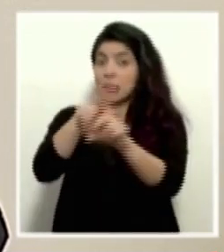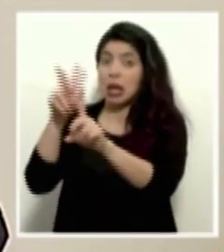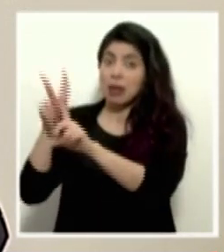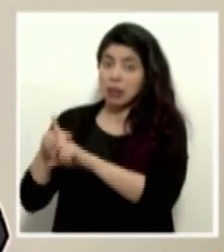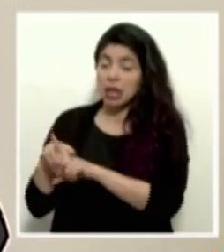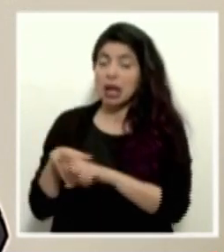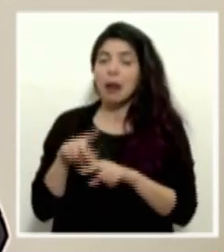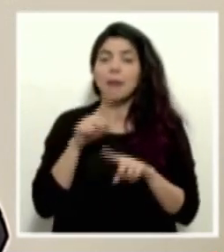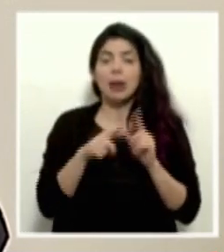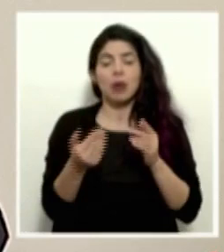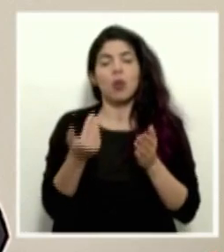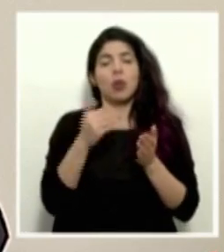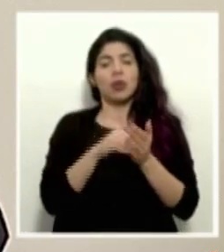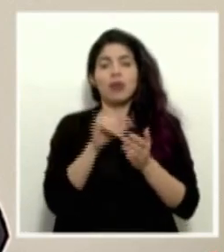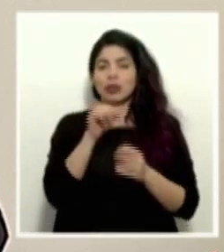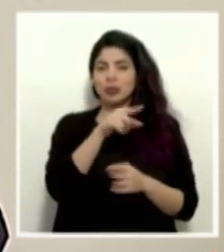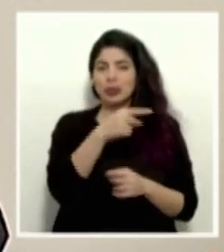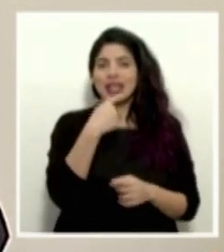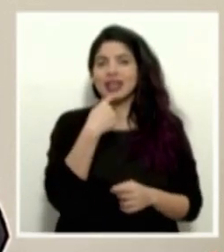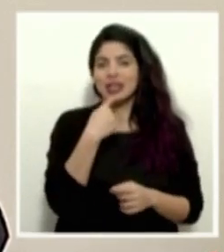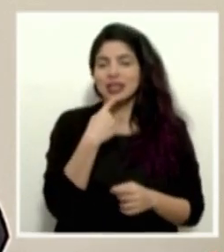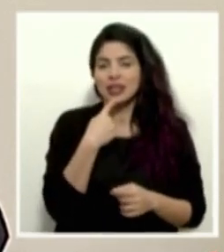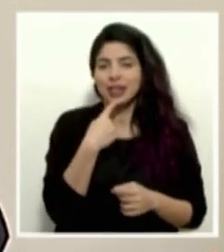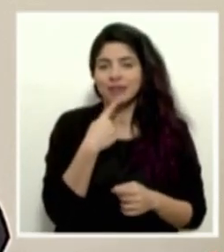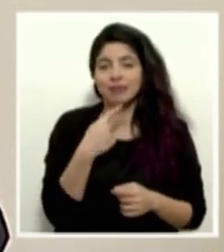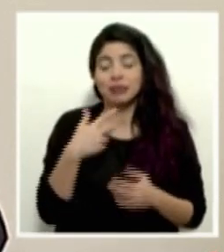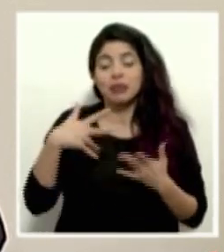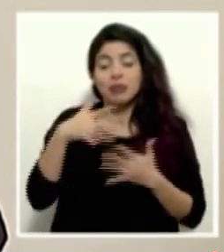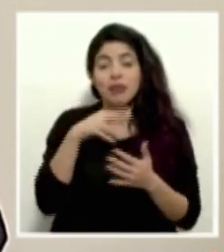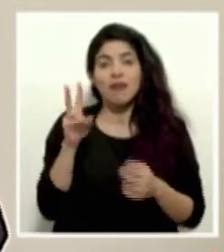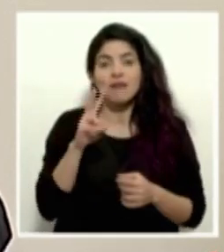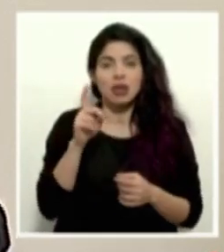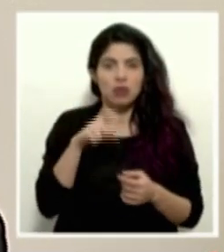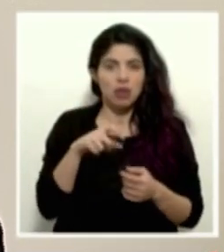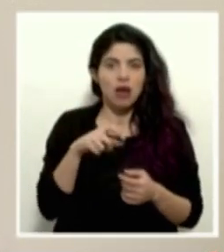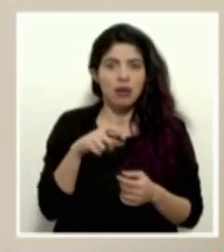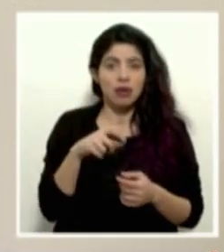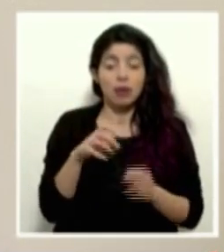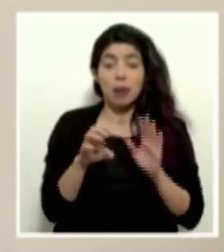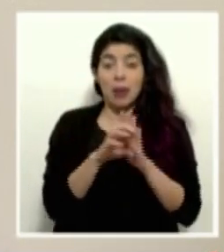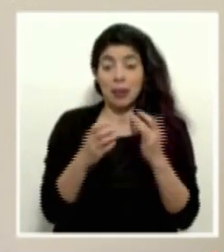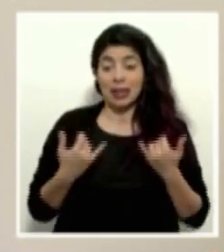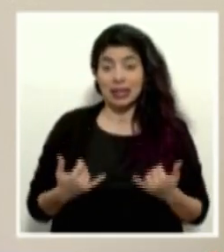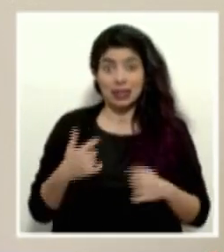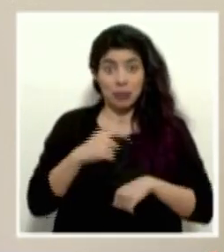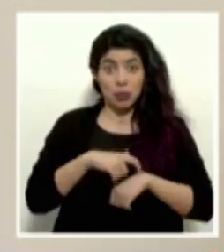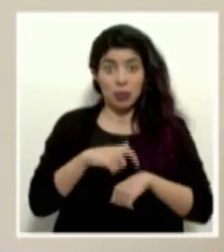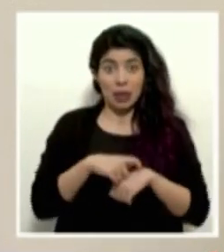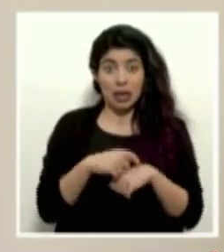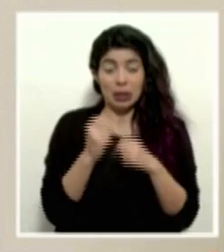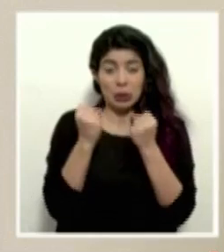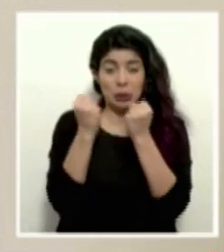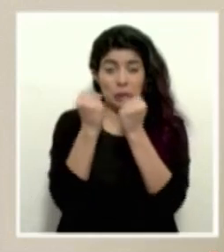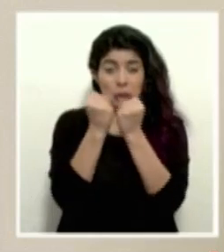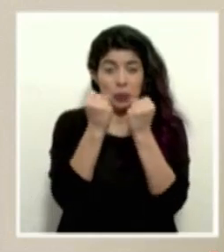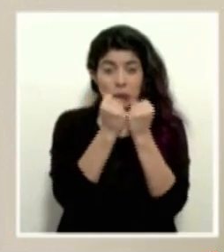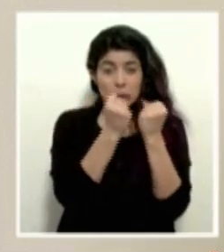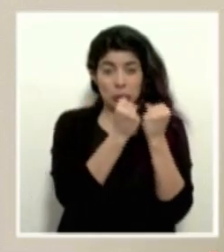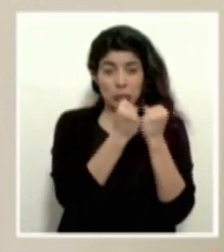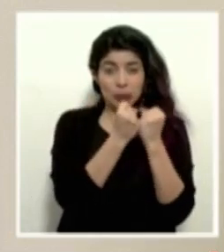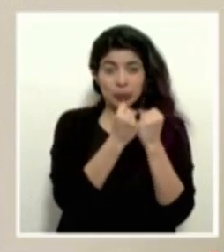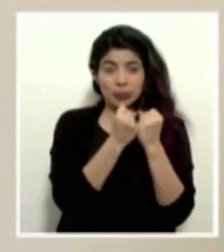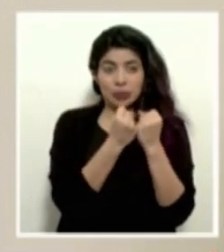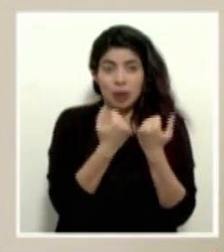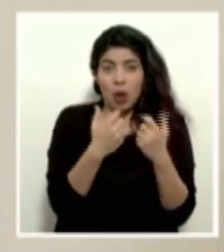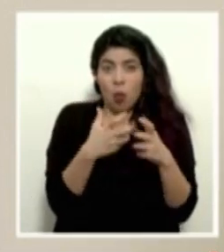pero volvemos al punto, o como usted indica, es parte de convivir con el virus. En este momento que estamos con esa saturación ya, o más